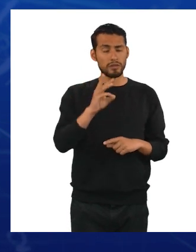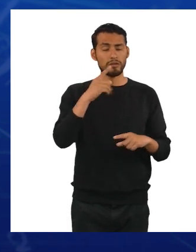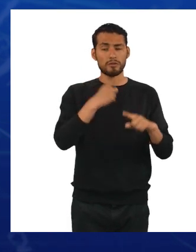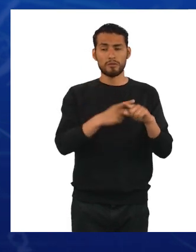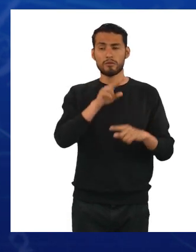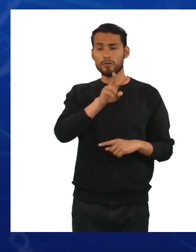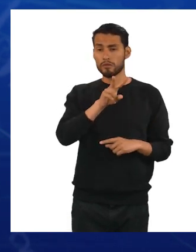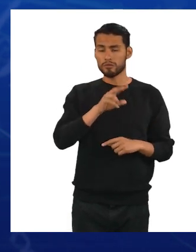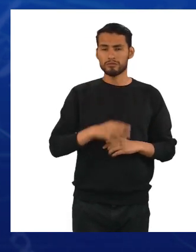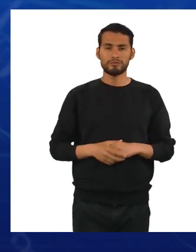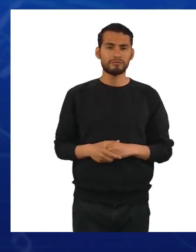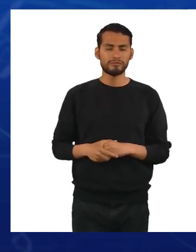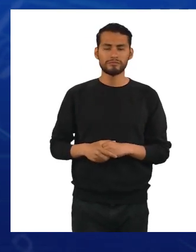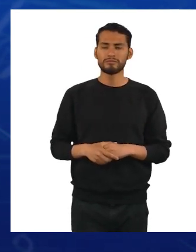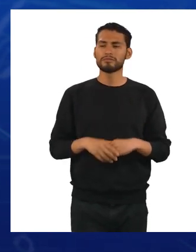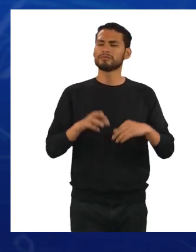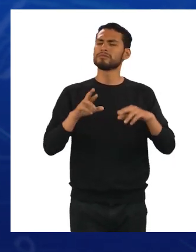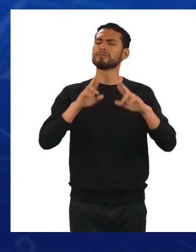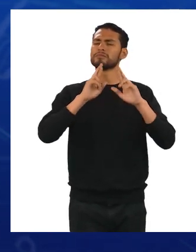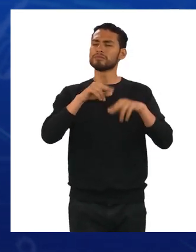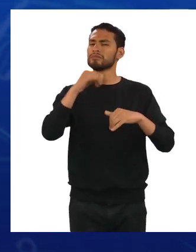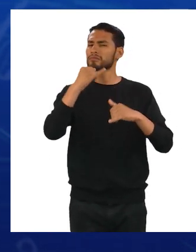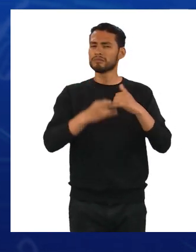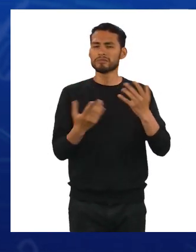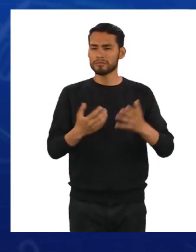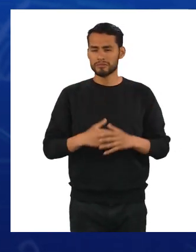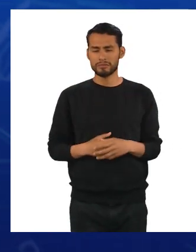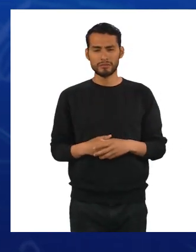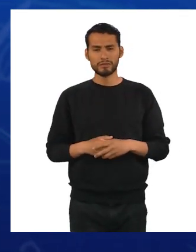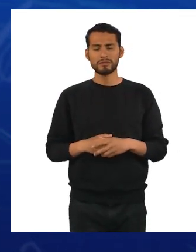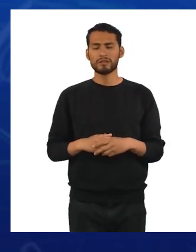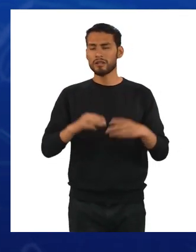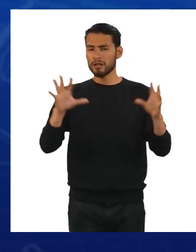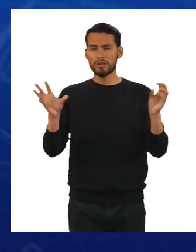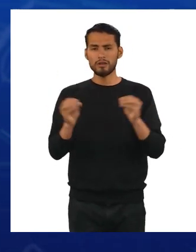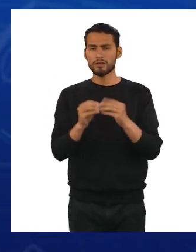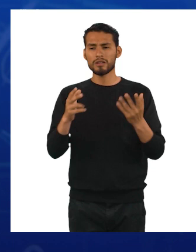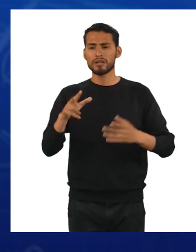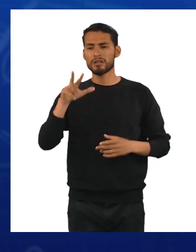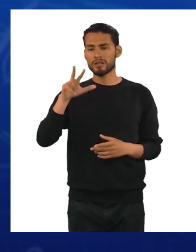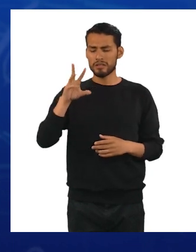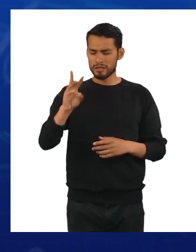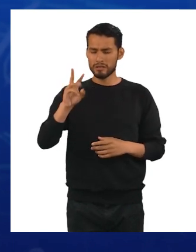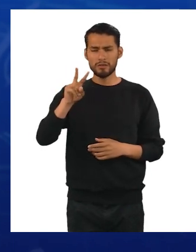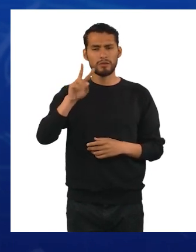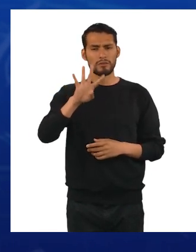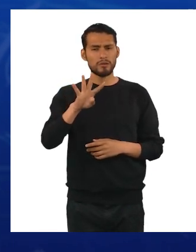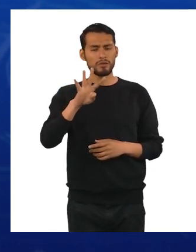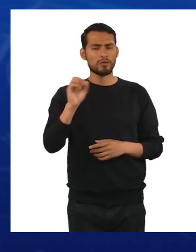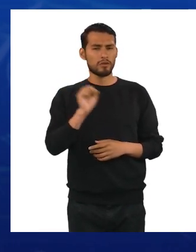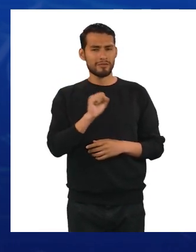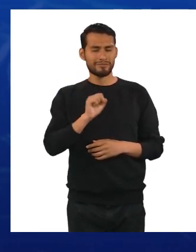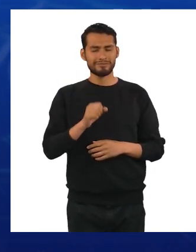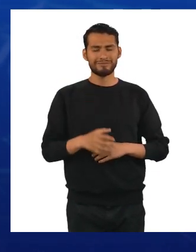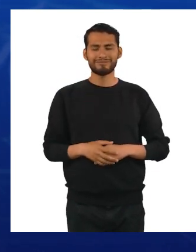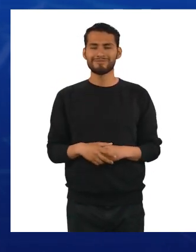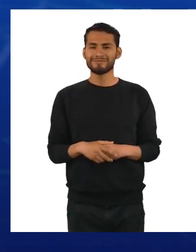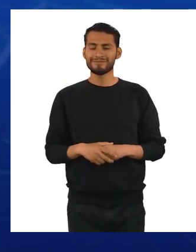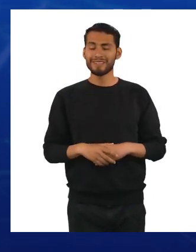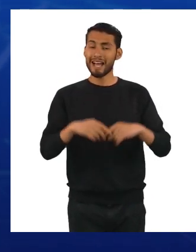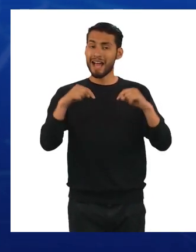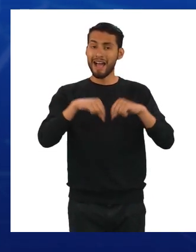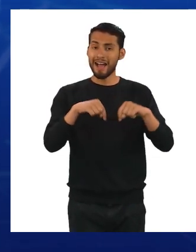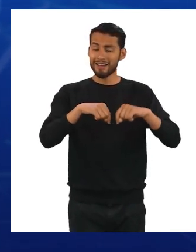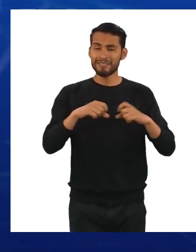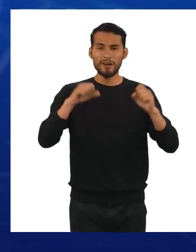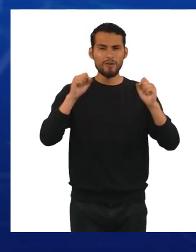por 2. Finalmente, el interés simple generado es de 624 soles. Ahora,